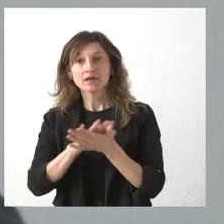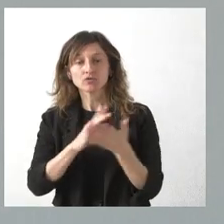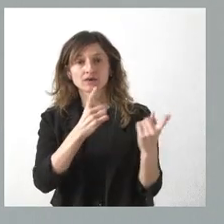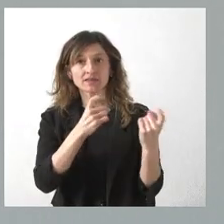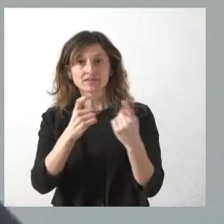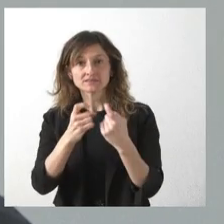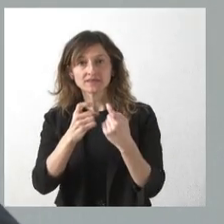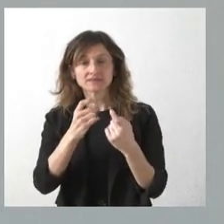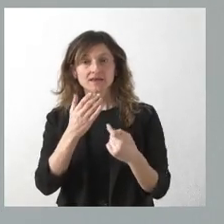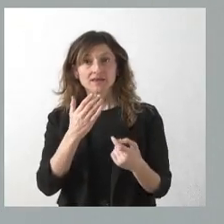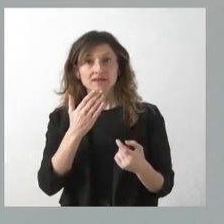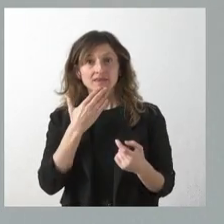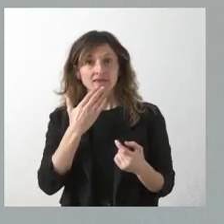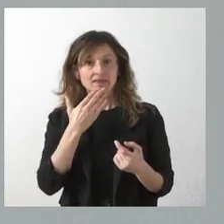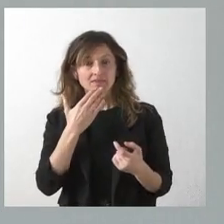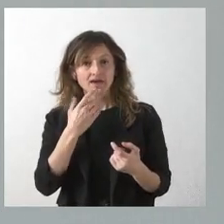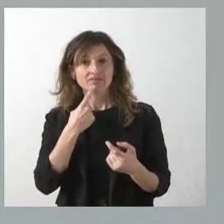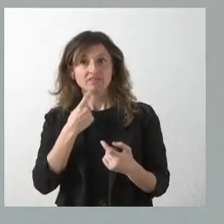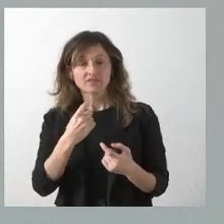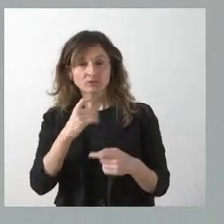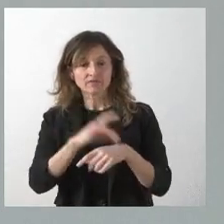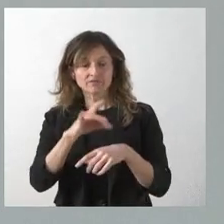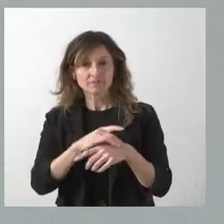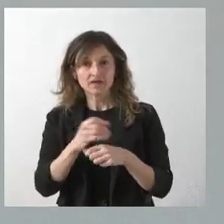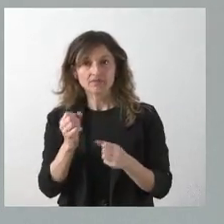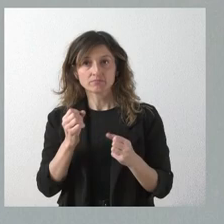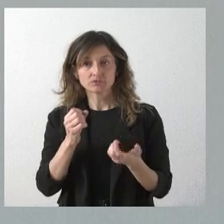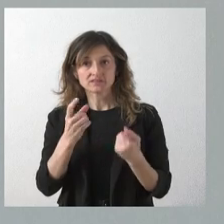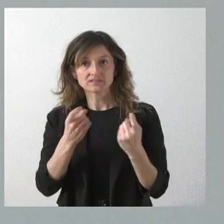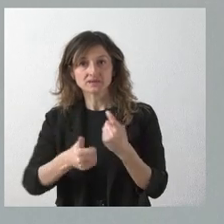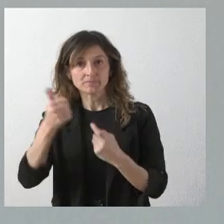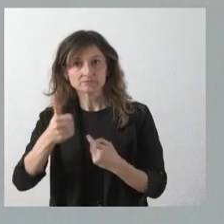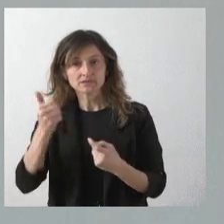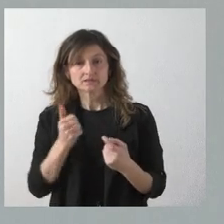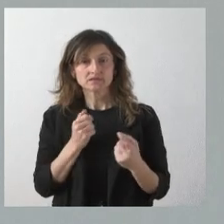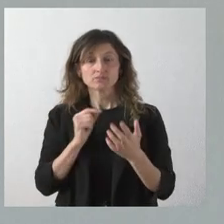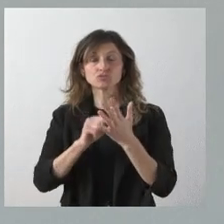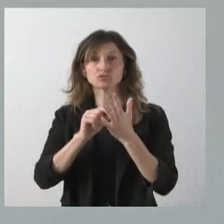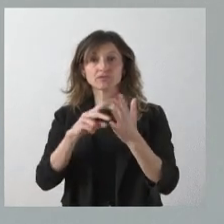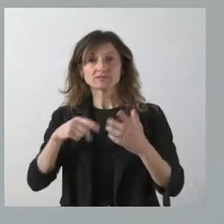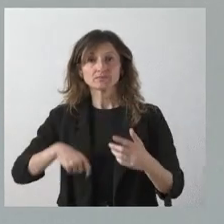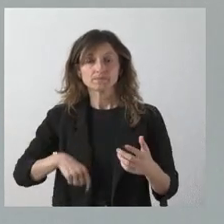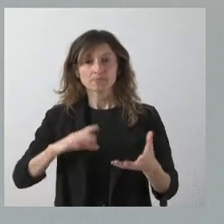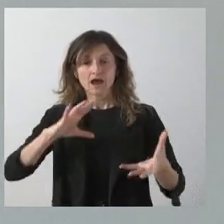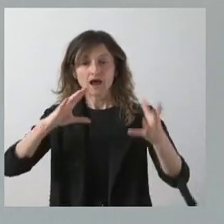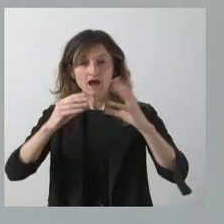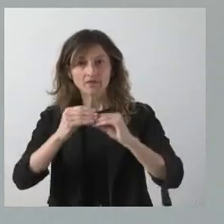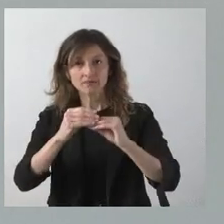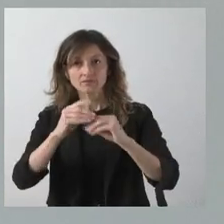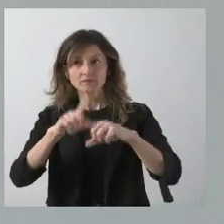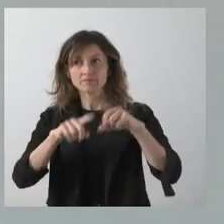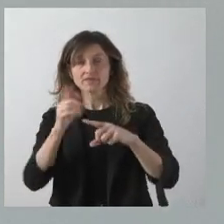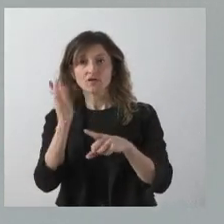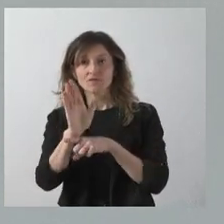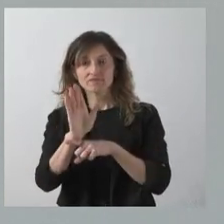son crecientes a medida que avanza la dificultad de la enfermedad y, desde ese punto de vista, se va adaptando desde el punto de vista profesional cuál es la oferta de estos servicios